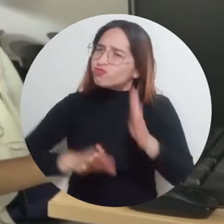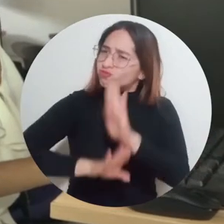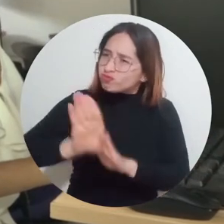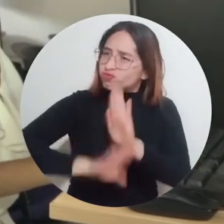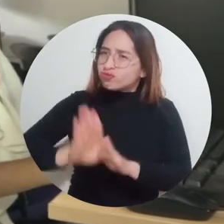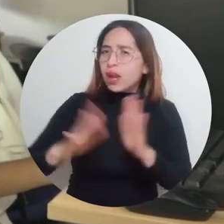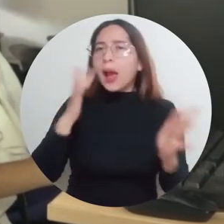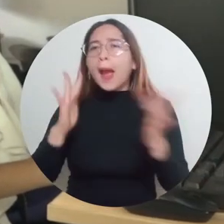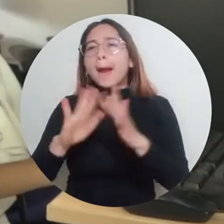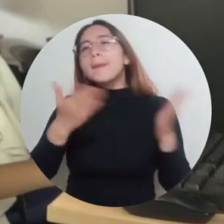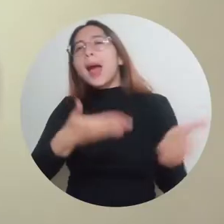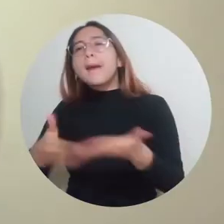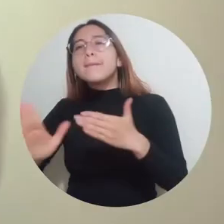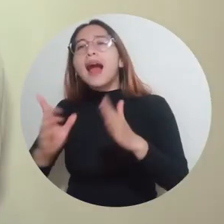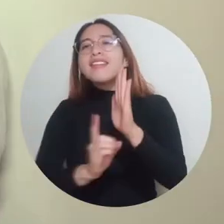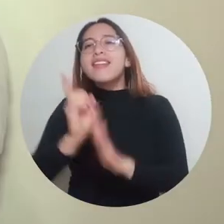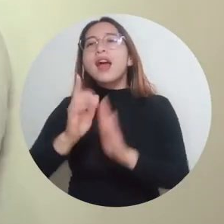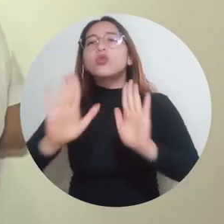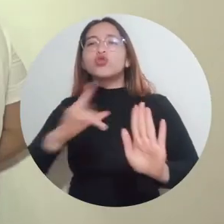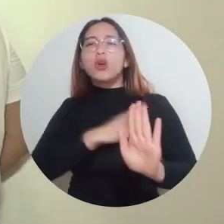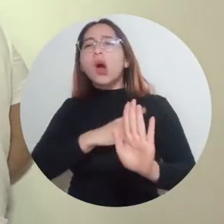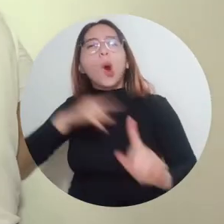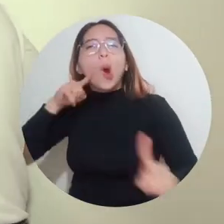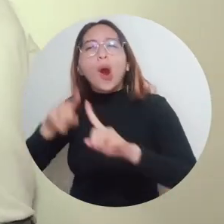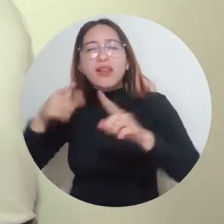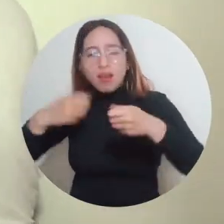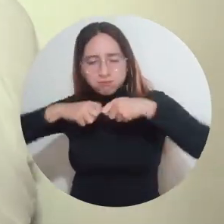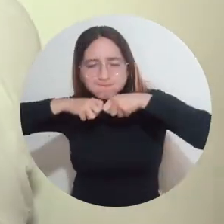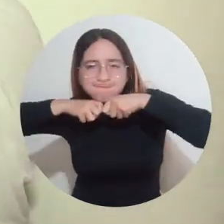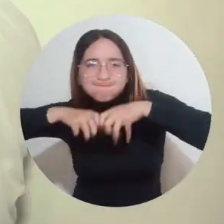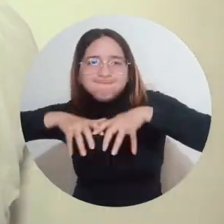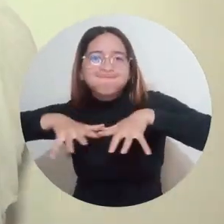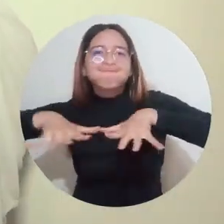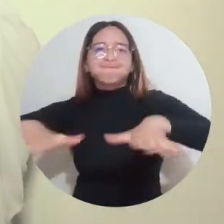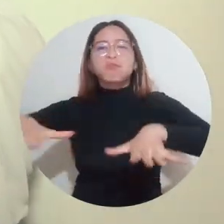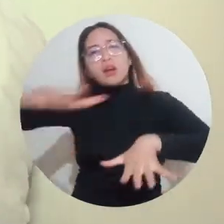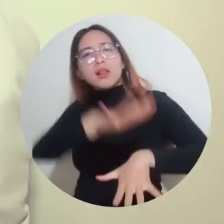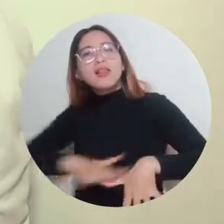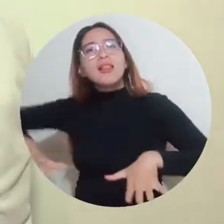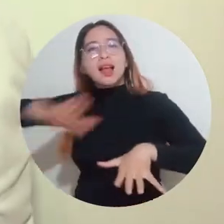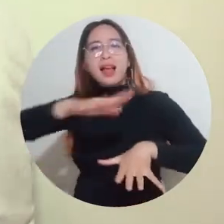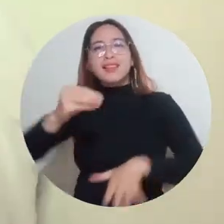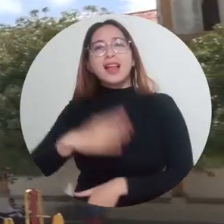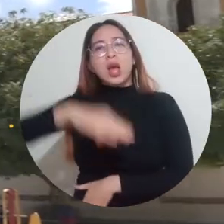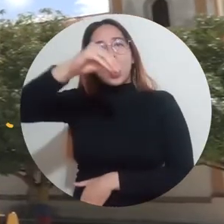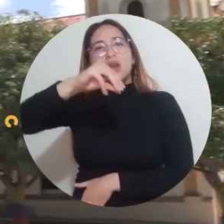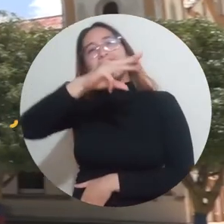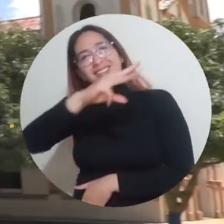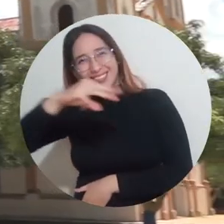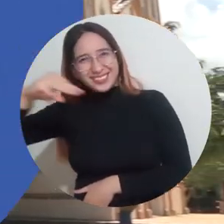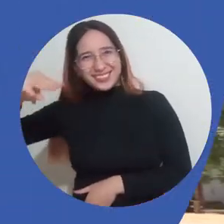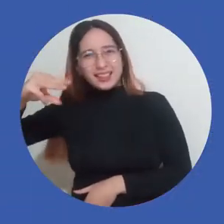establecido en el Plan de Desarrollo Universitario de Expandir a Unimagdalena en todo el territorio.